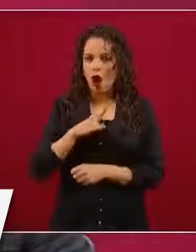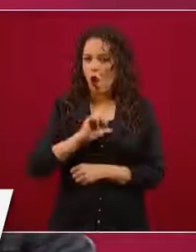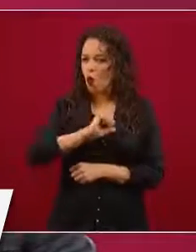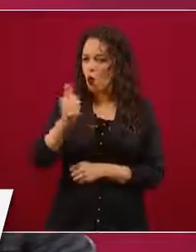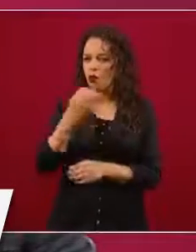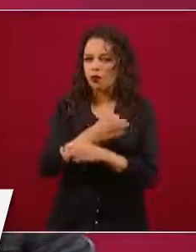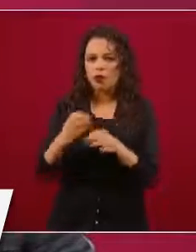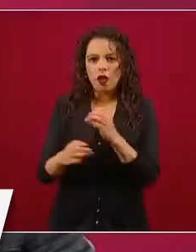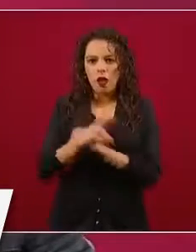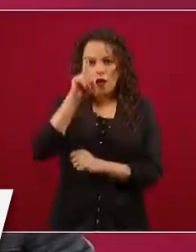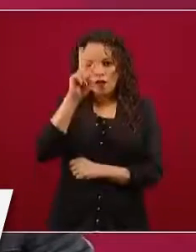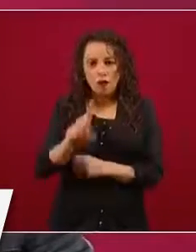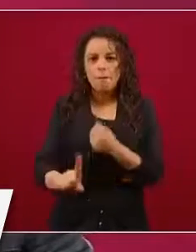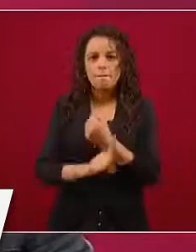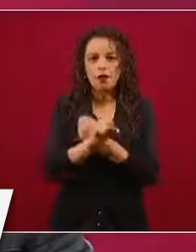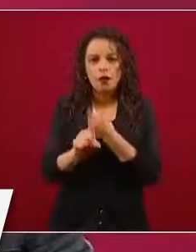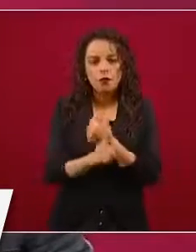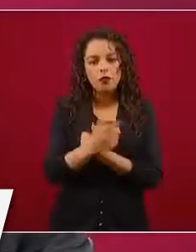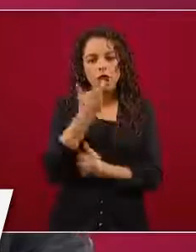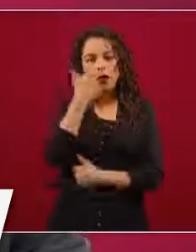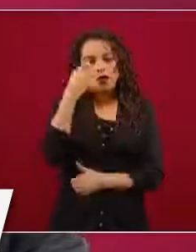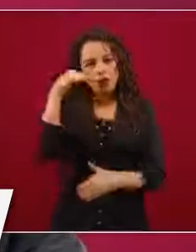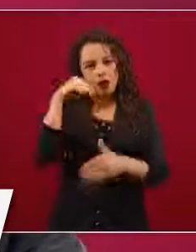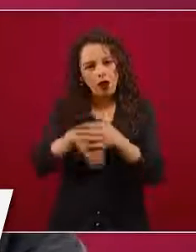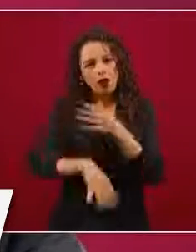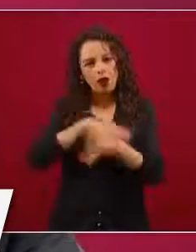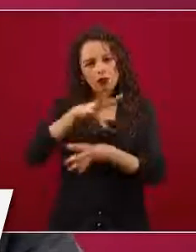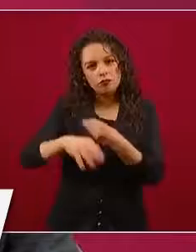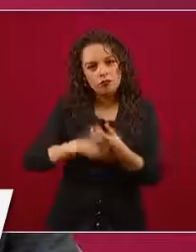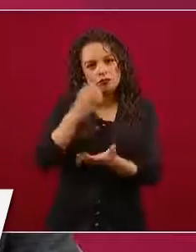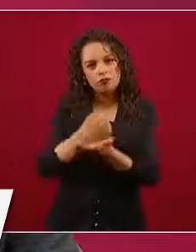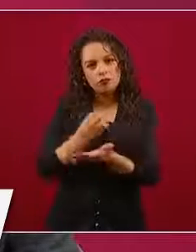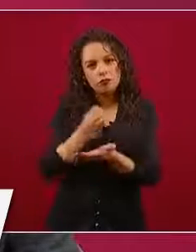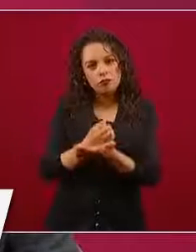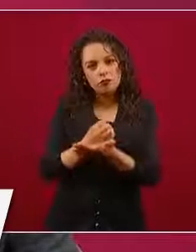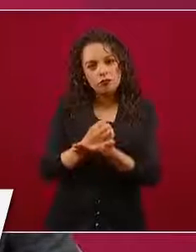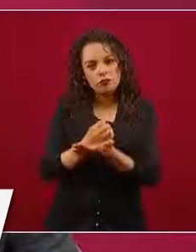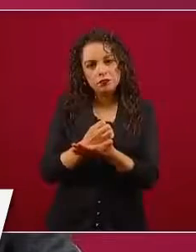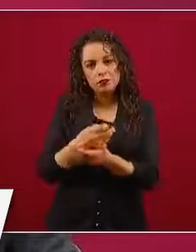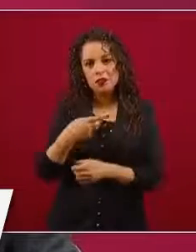pero no, se amparan.